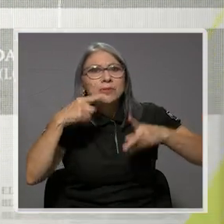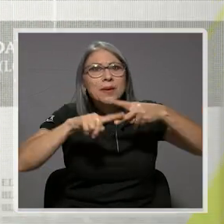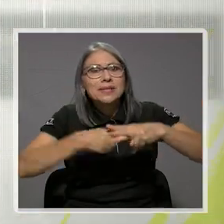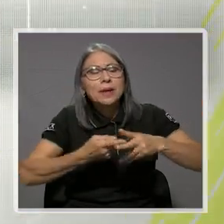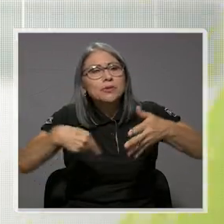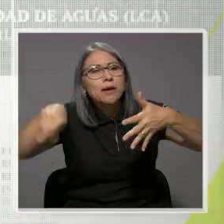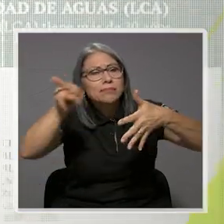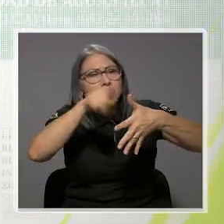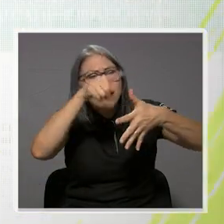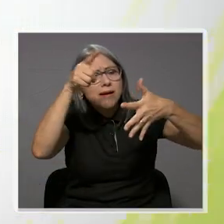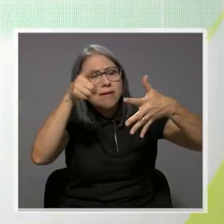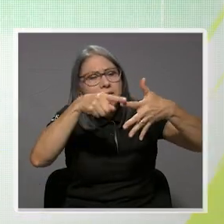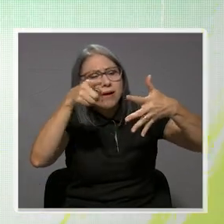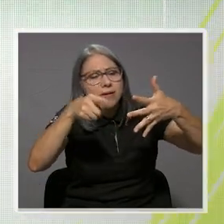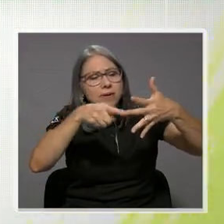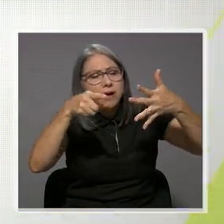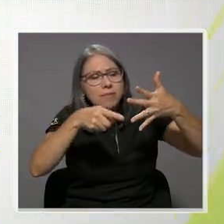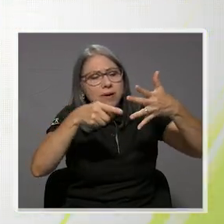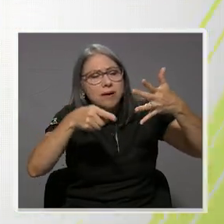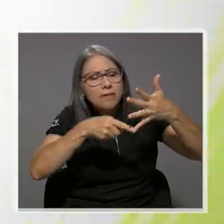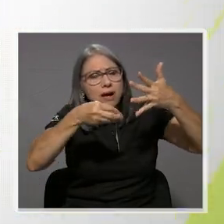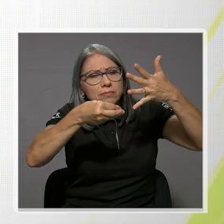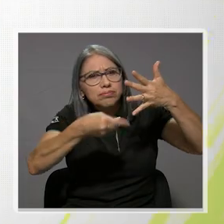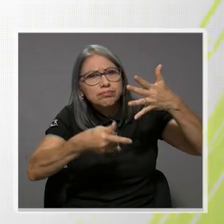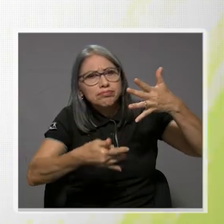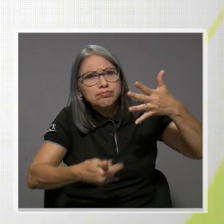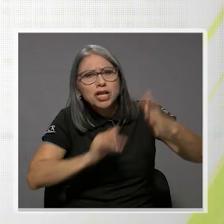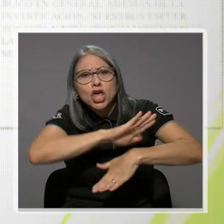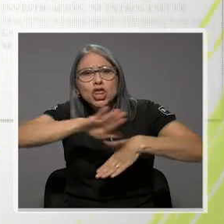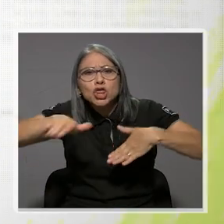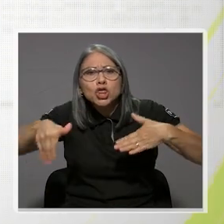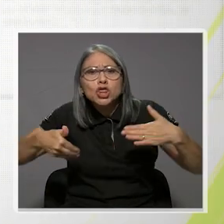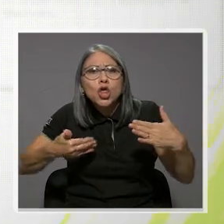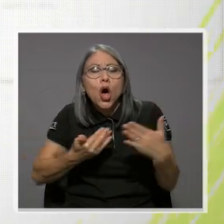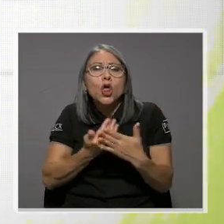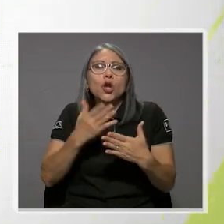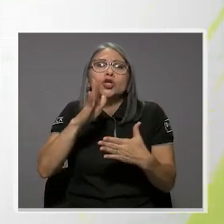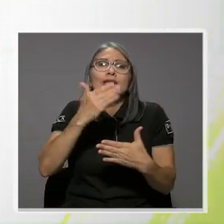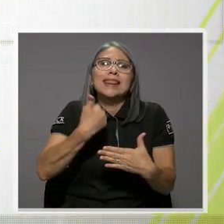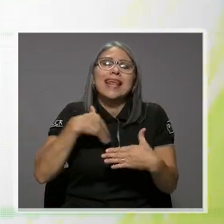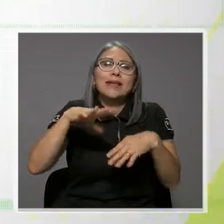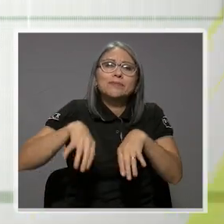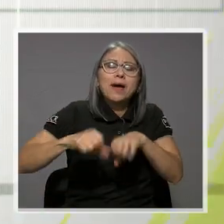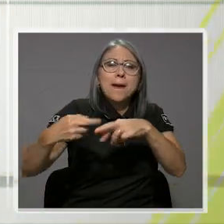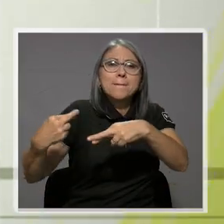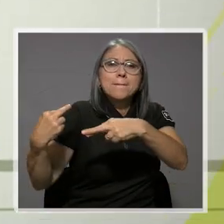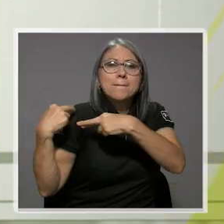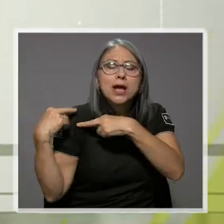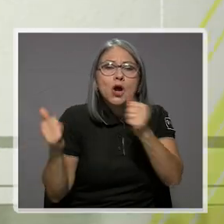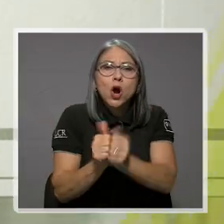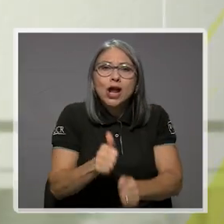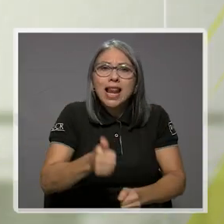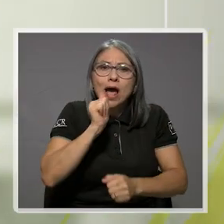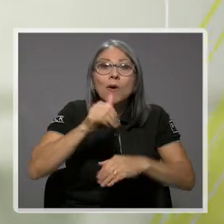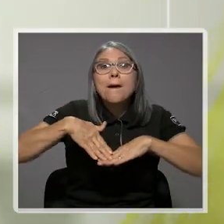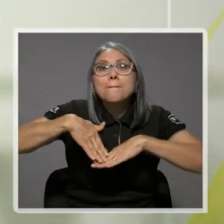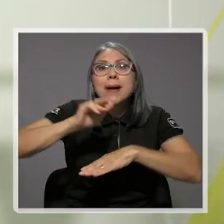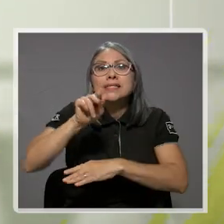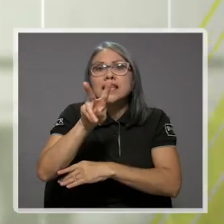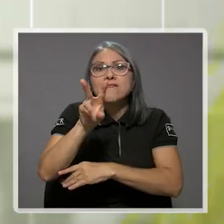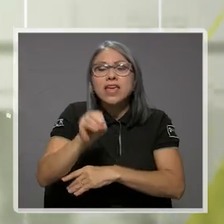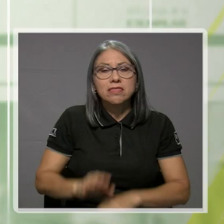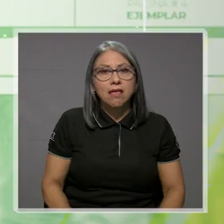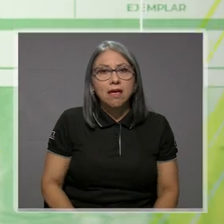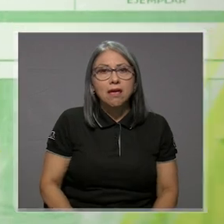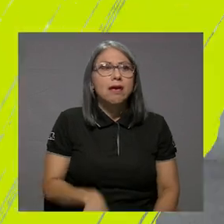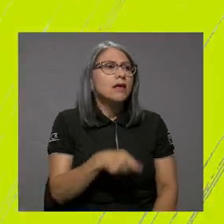desglosar, todos los actores que tienen que ver con el agua son más de 20. Eso es complejo de...